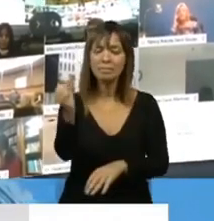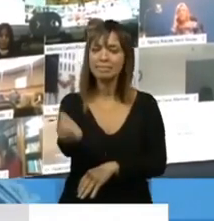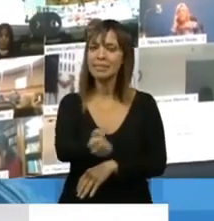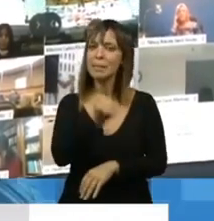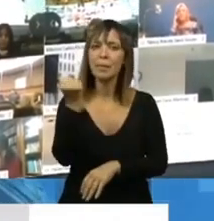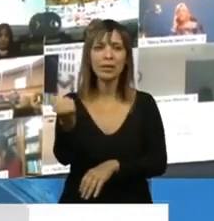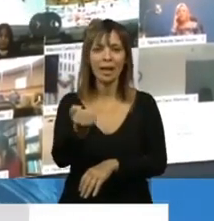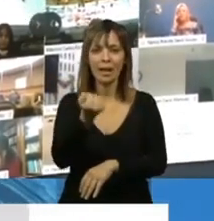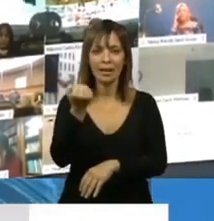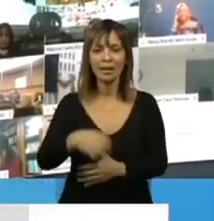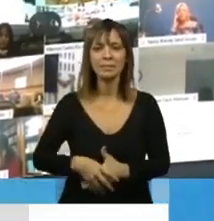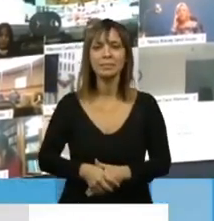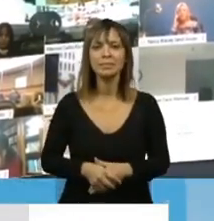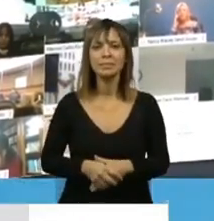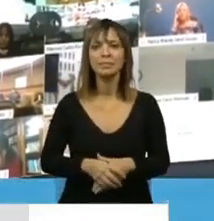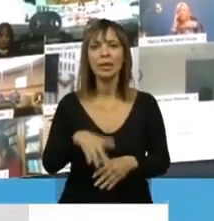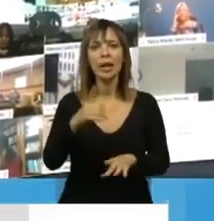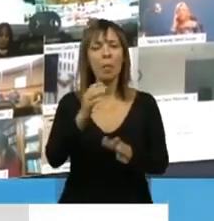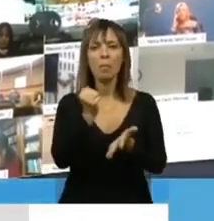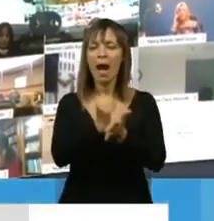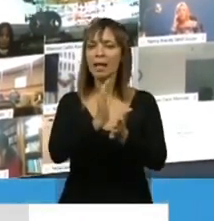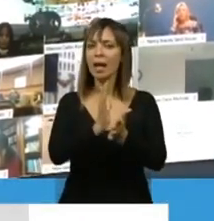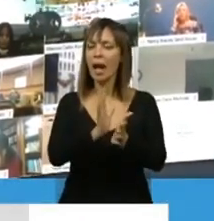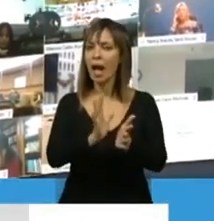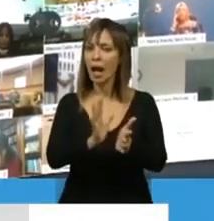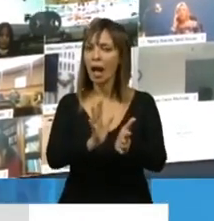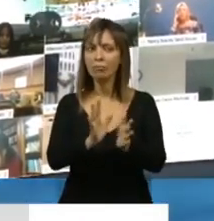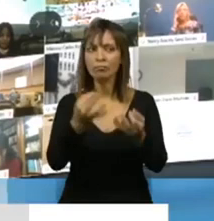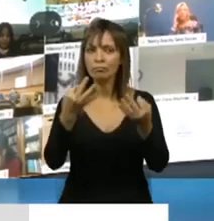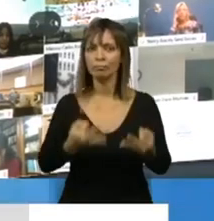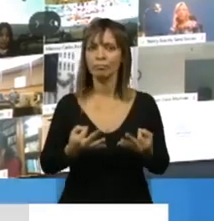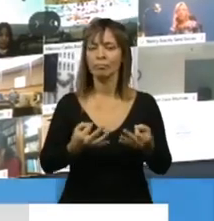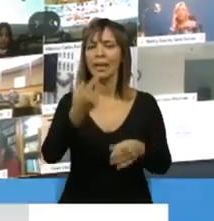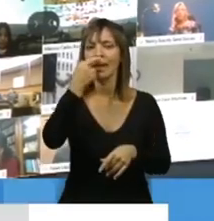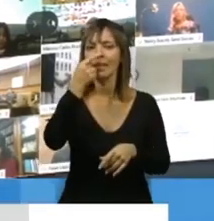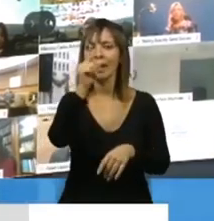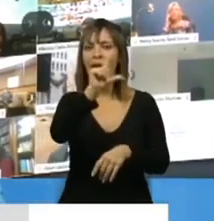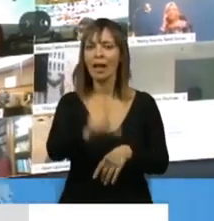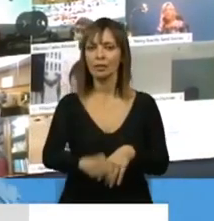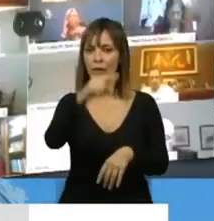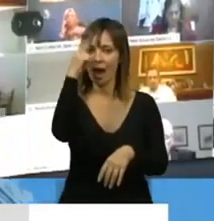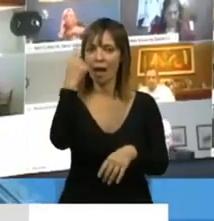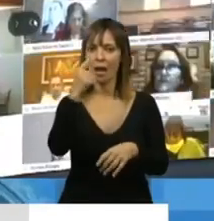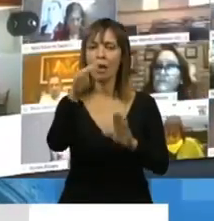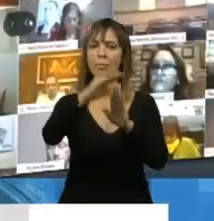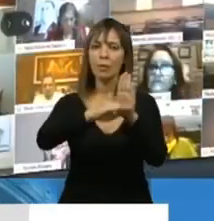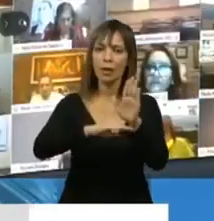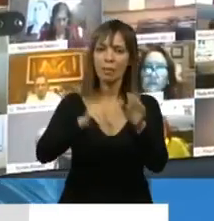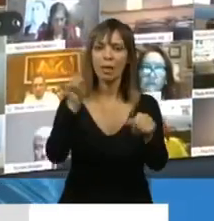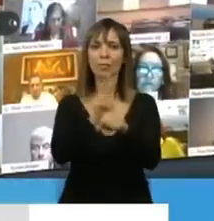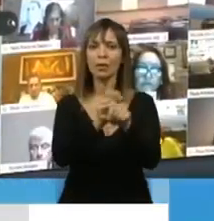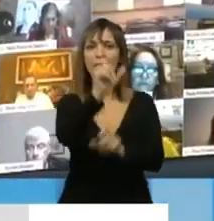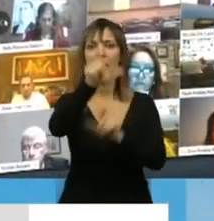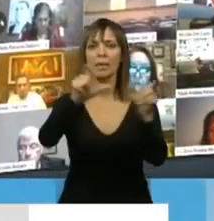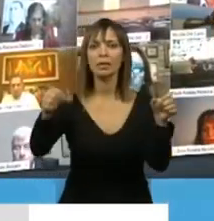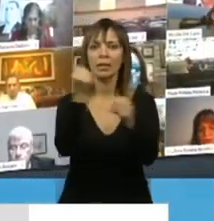fija como de interés nacional el programa de protección al personal de salud